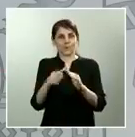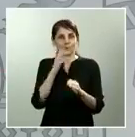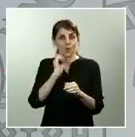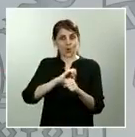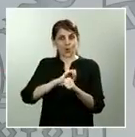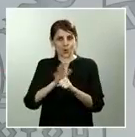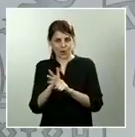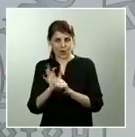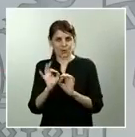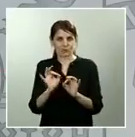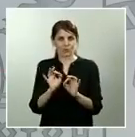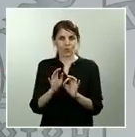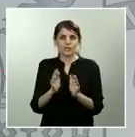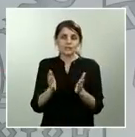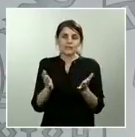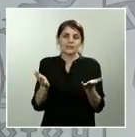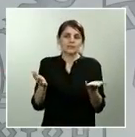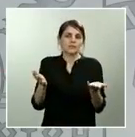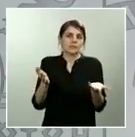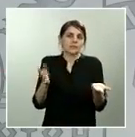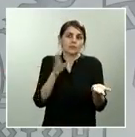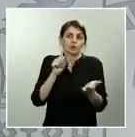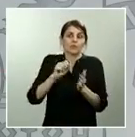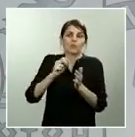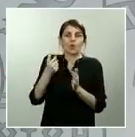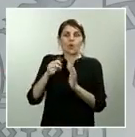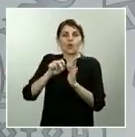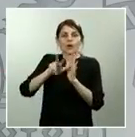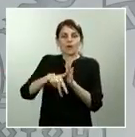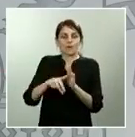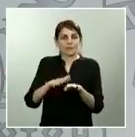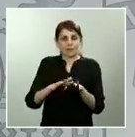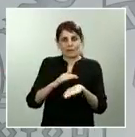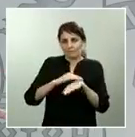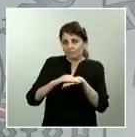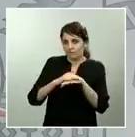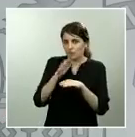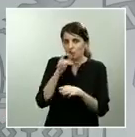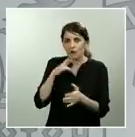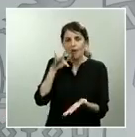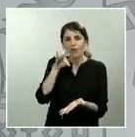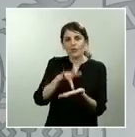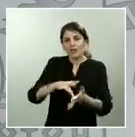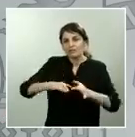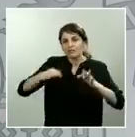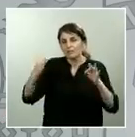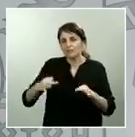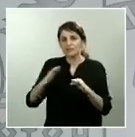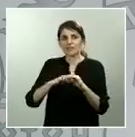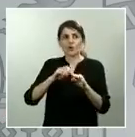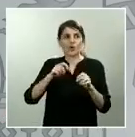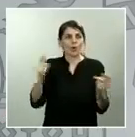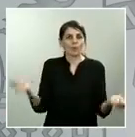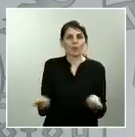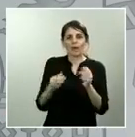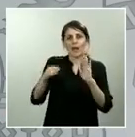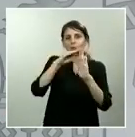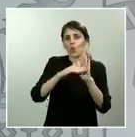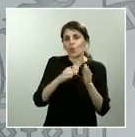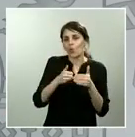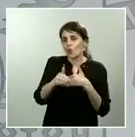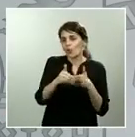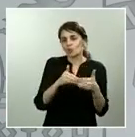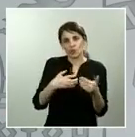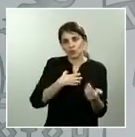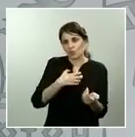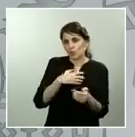porque evidentemente corresponde a los órganos de contratación subir esos datos y no conozco cuál es el día la hora en la que eso se